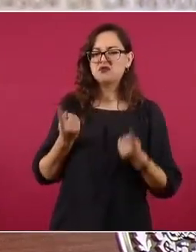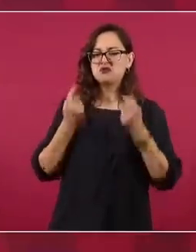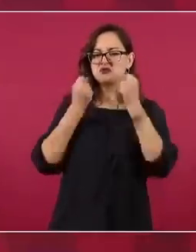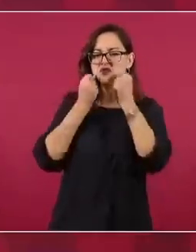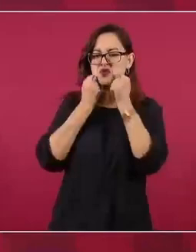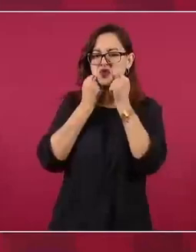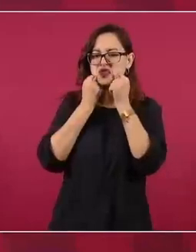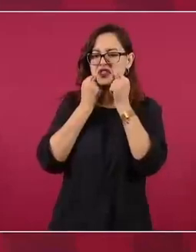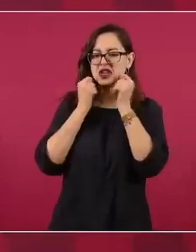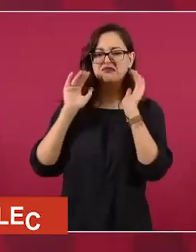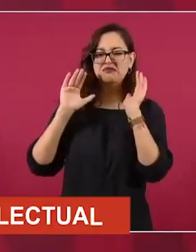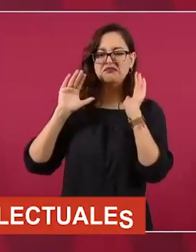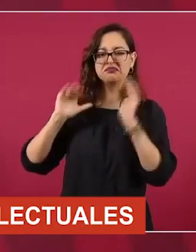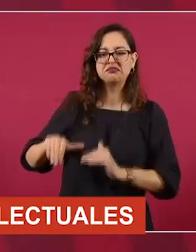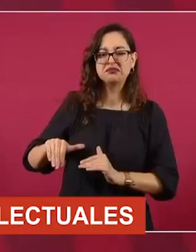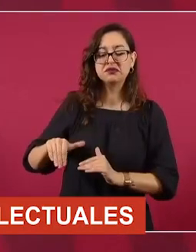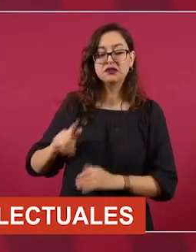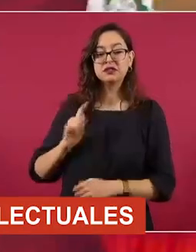Esos son,